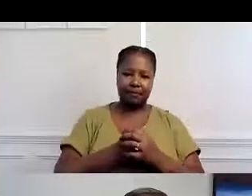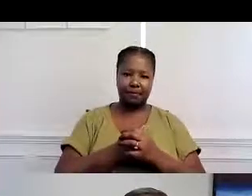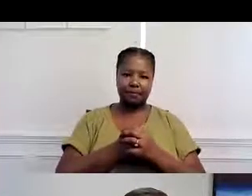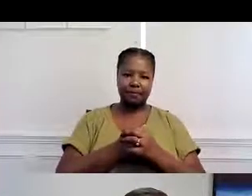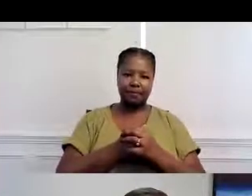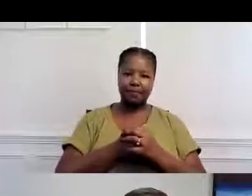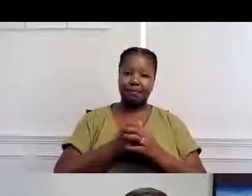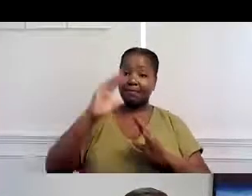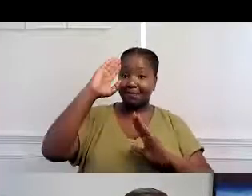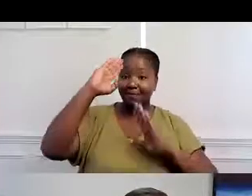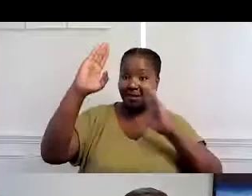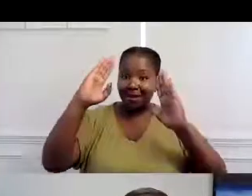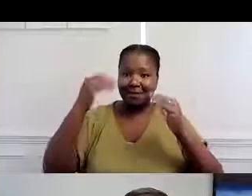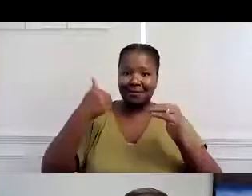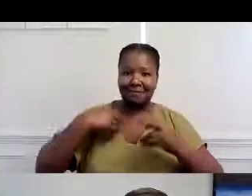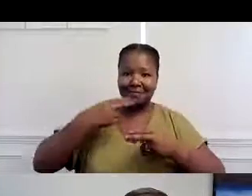el video.